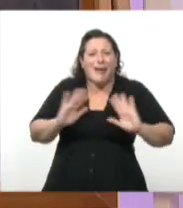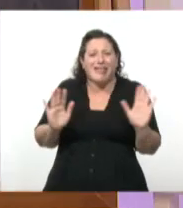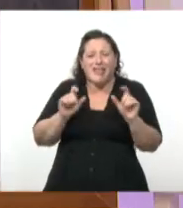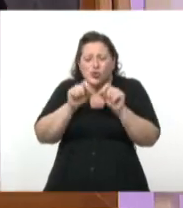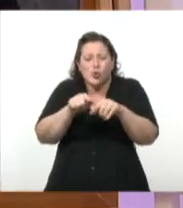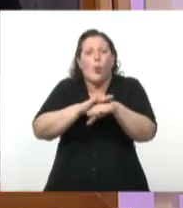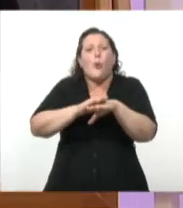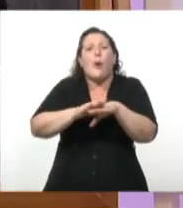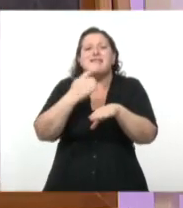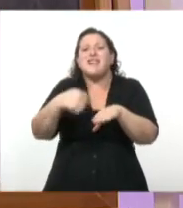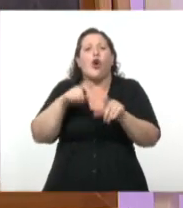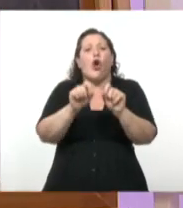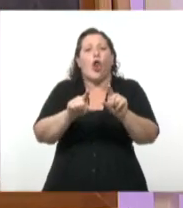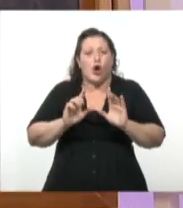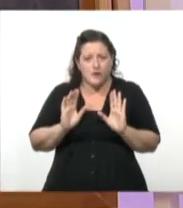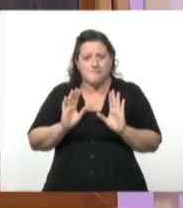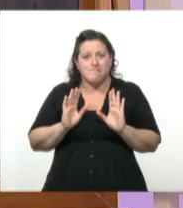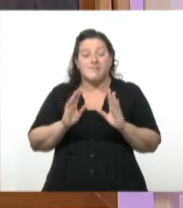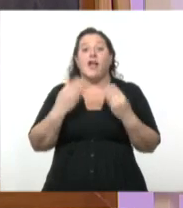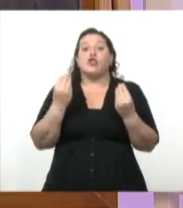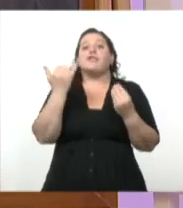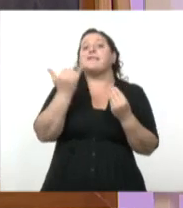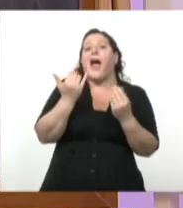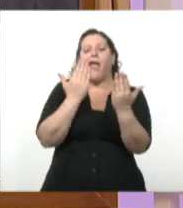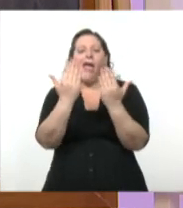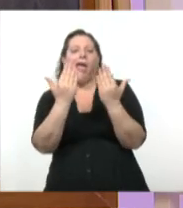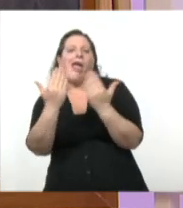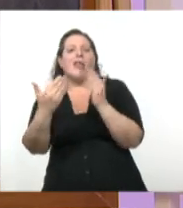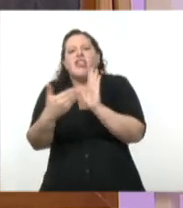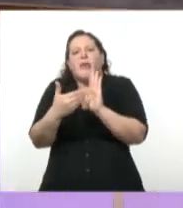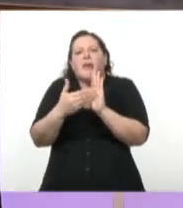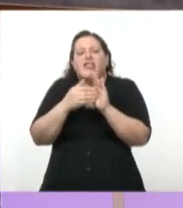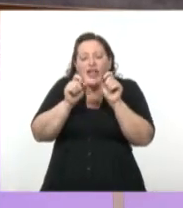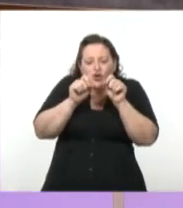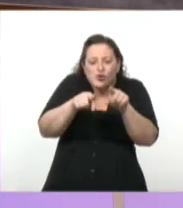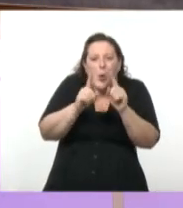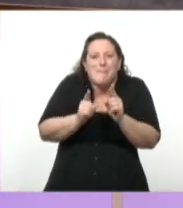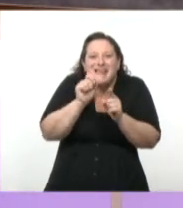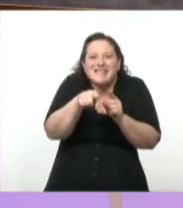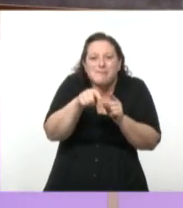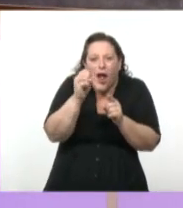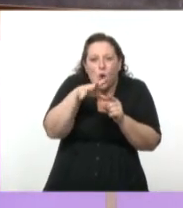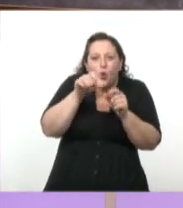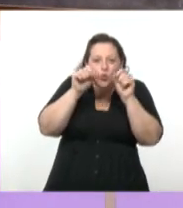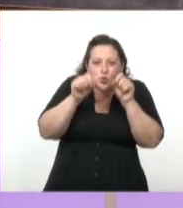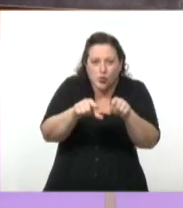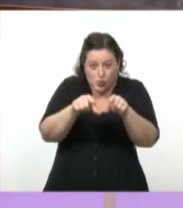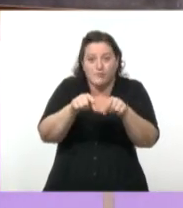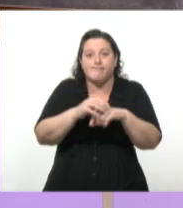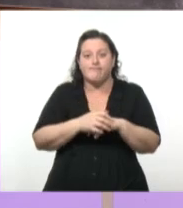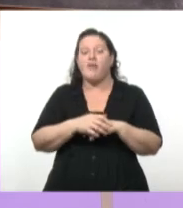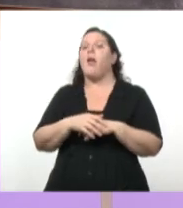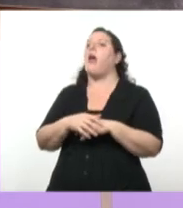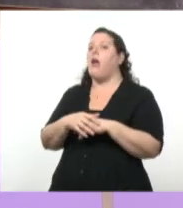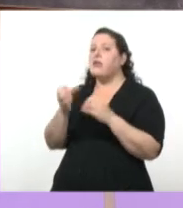los distintos grados de luz que vamos a llamar valores. Te hago una pregunta. ¿Esto lo podemos ver en alguna historieta?